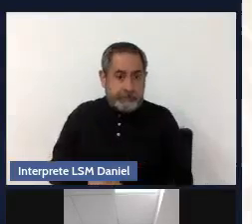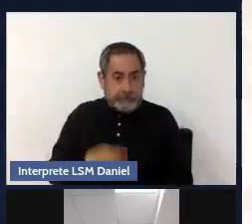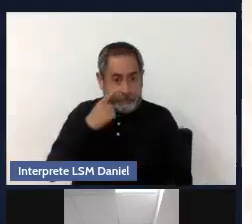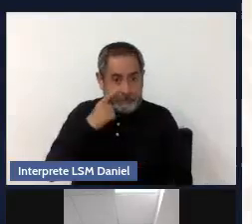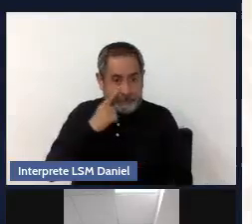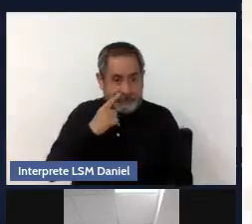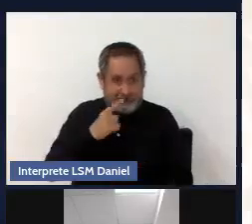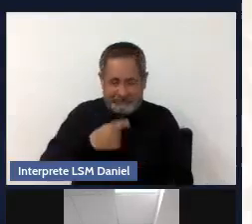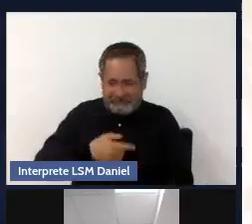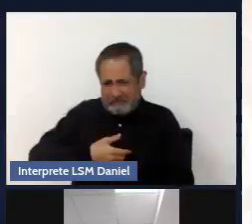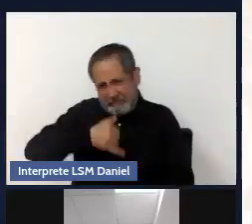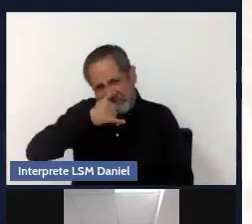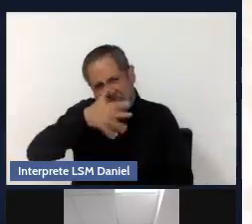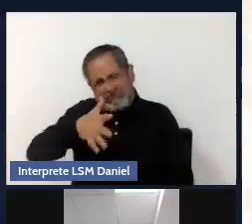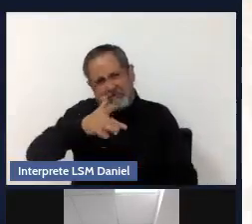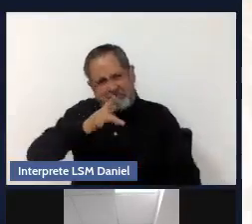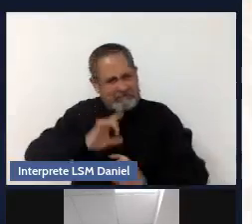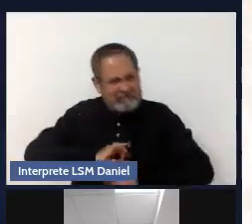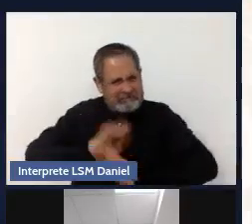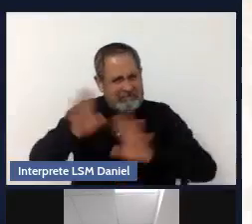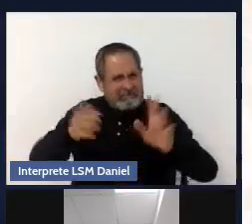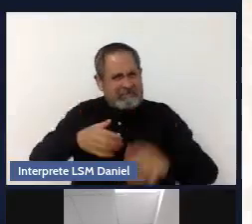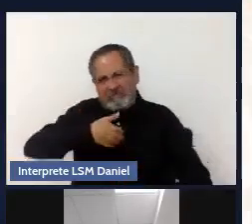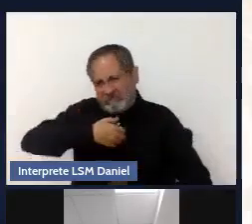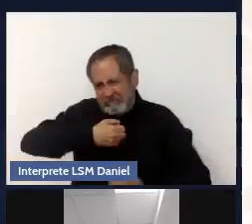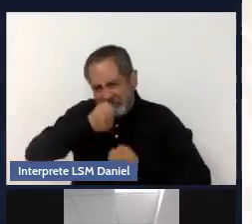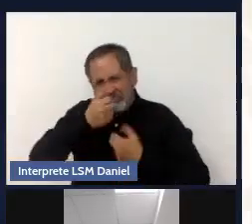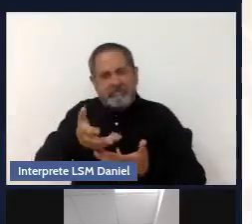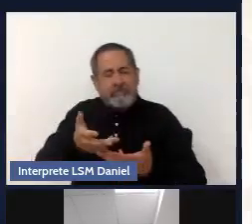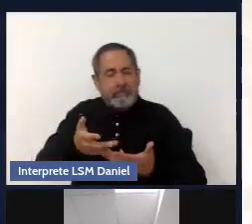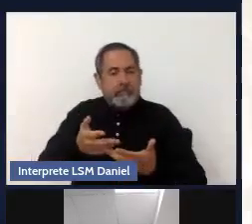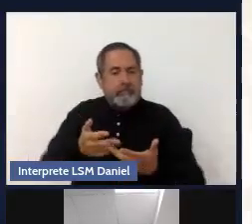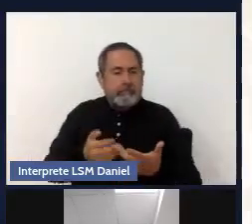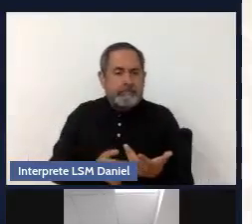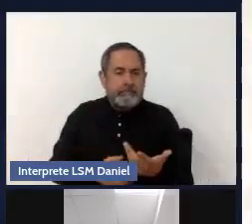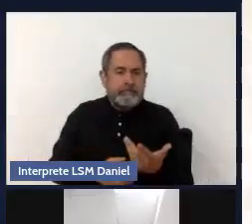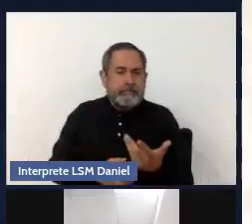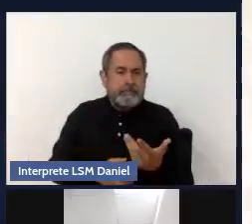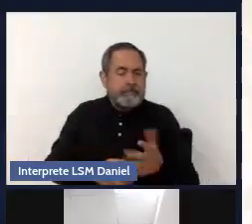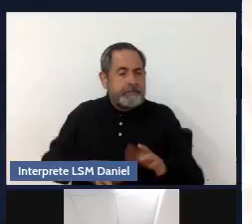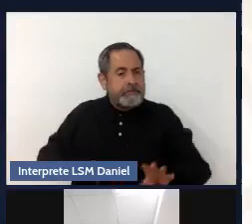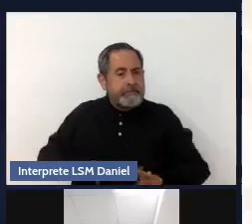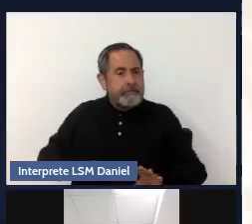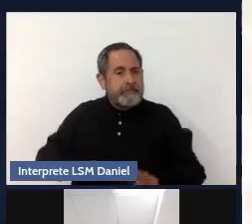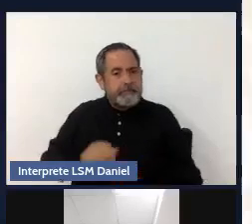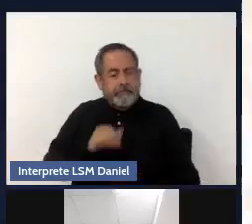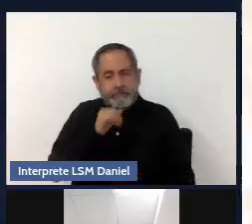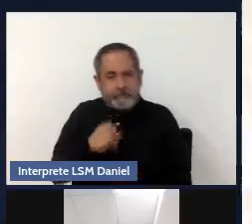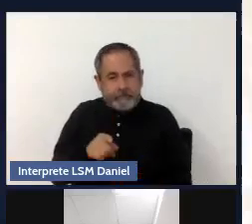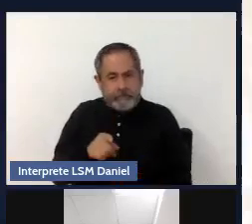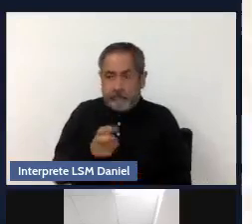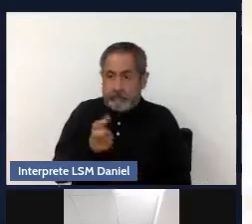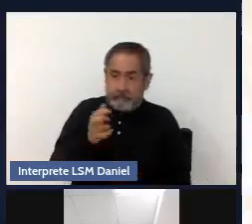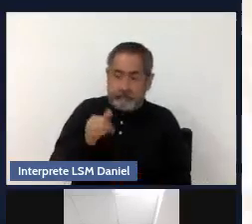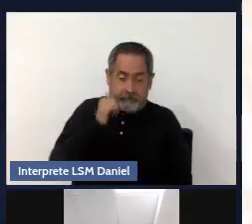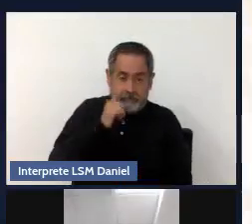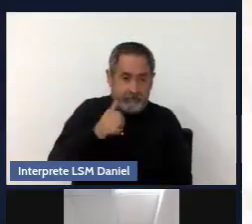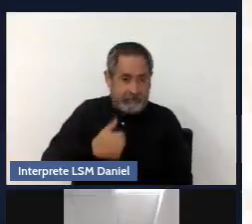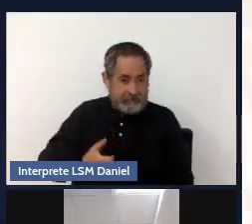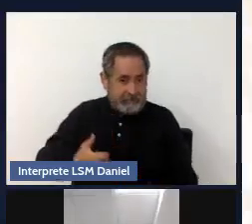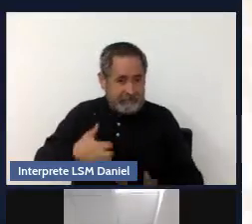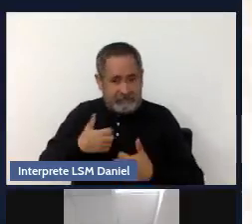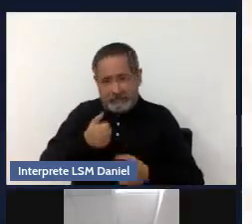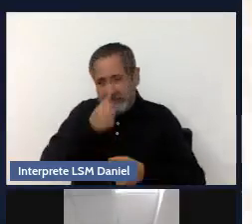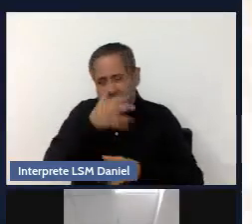violenta, eso no es parte de su carácter, no es que la persona así es, que se enojó o esto,